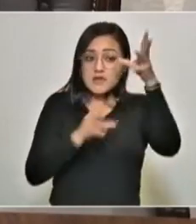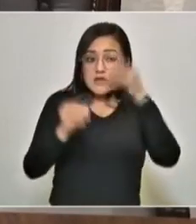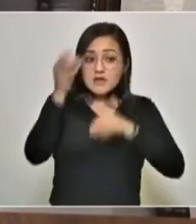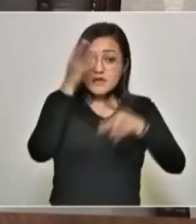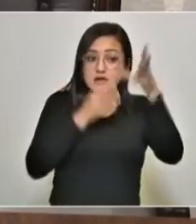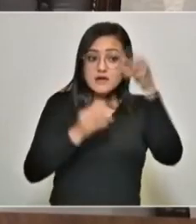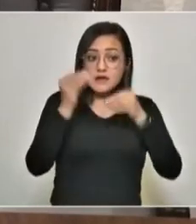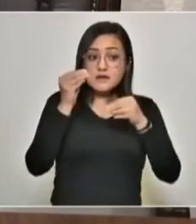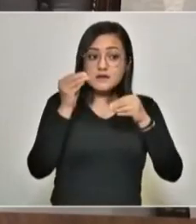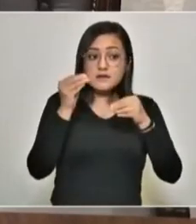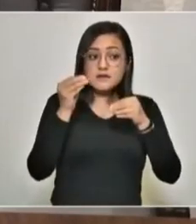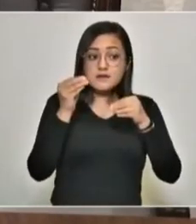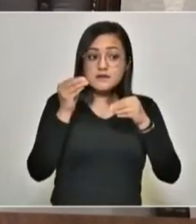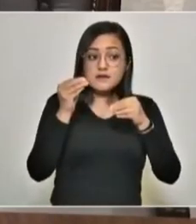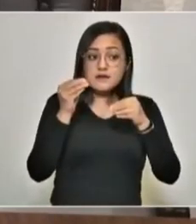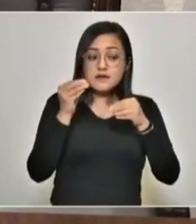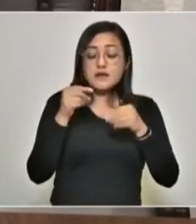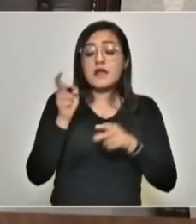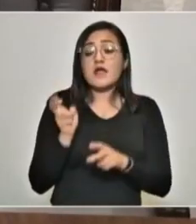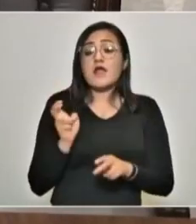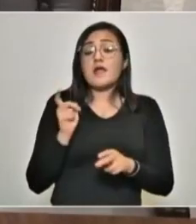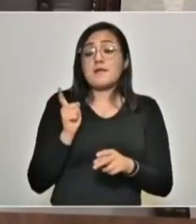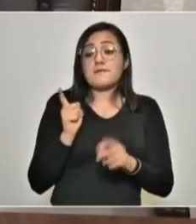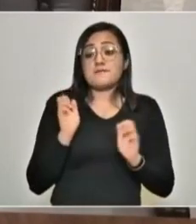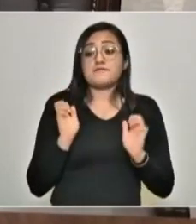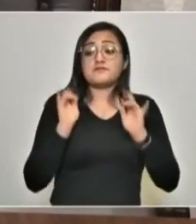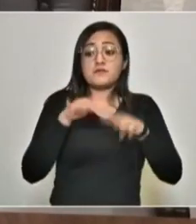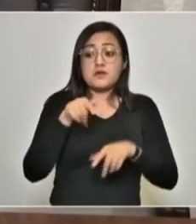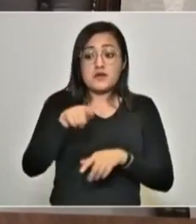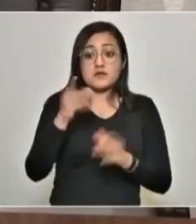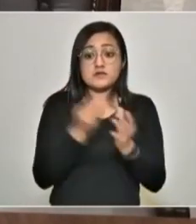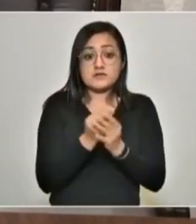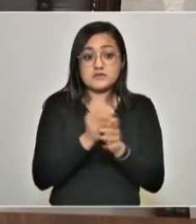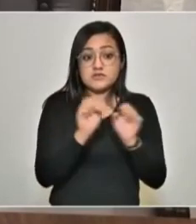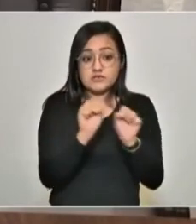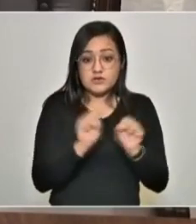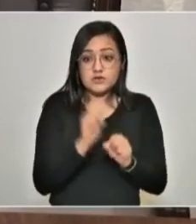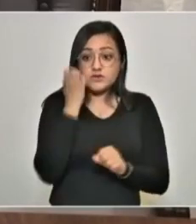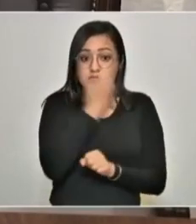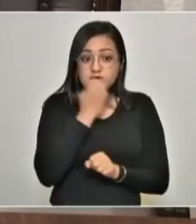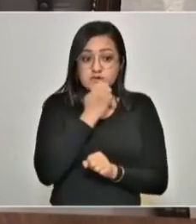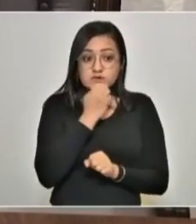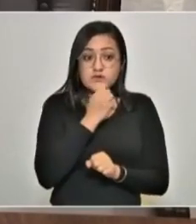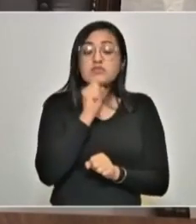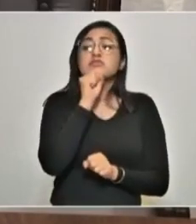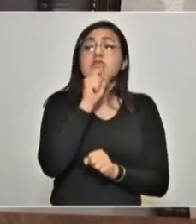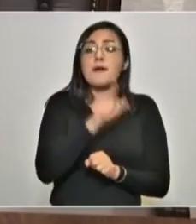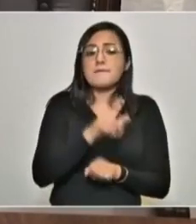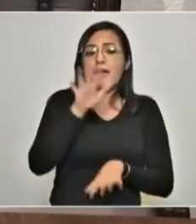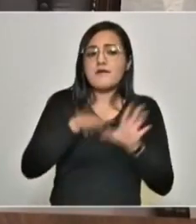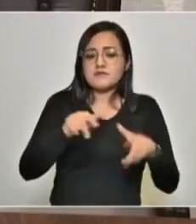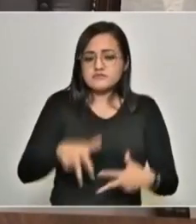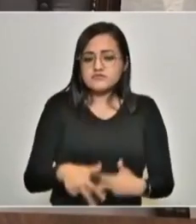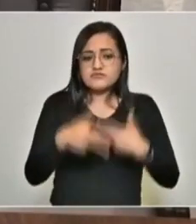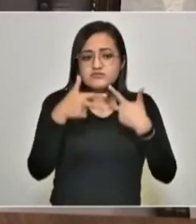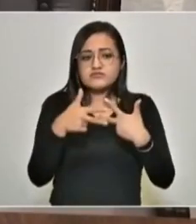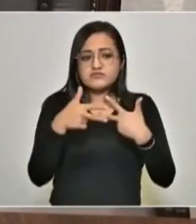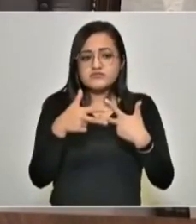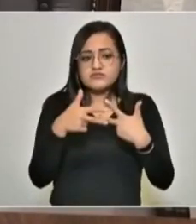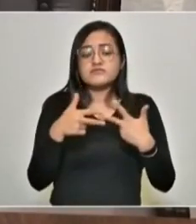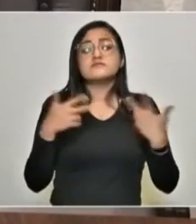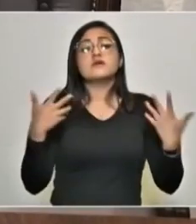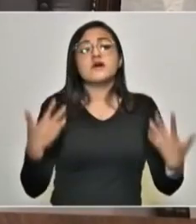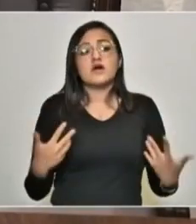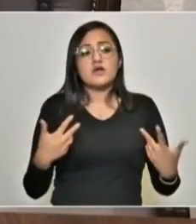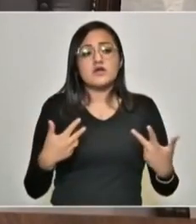presenciales, que es en el aula, momentos a distancia, puede ser